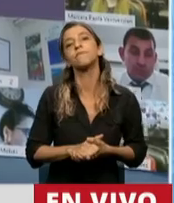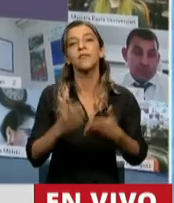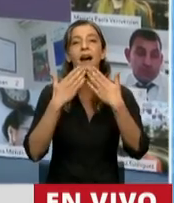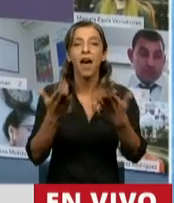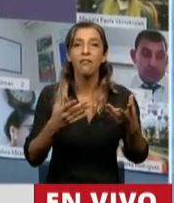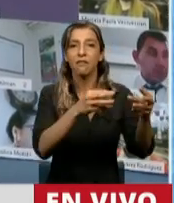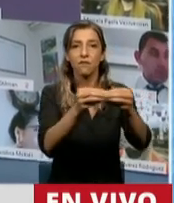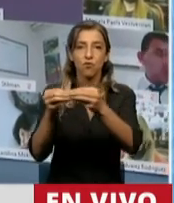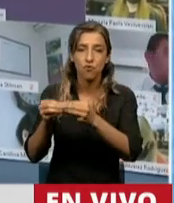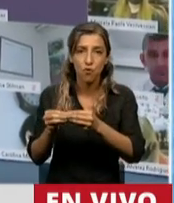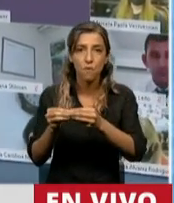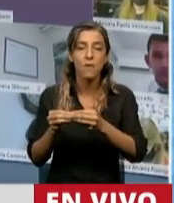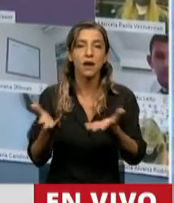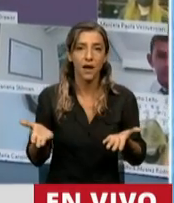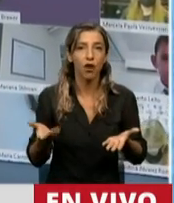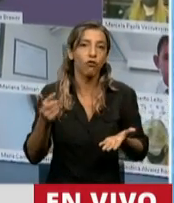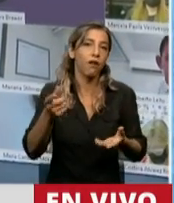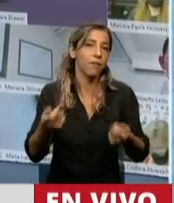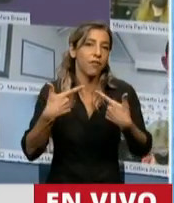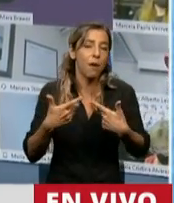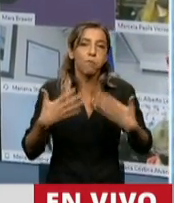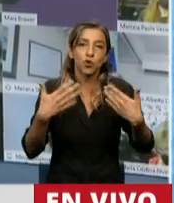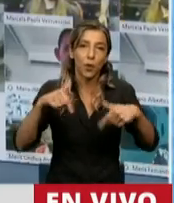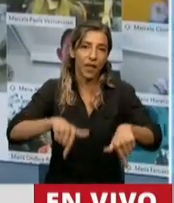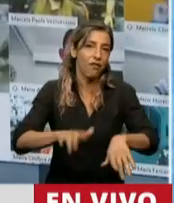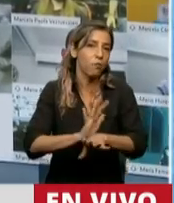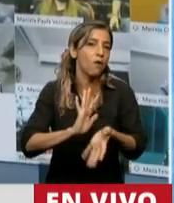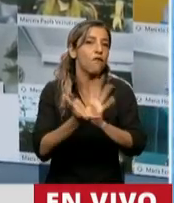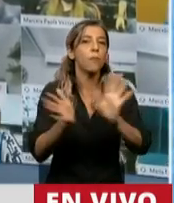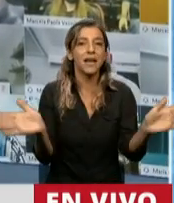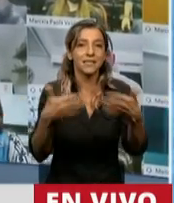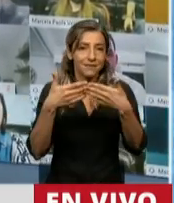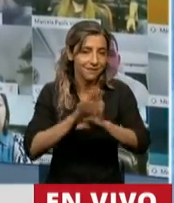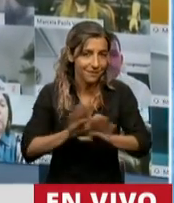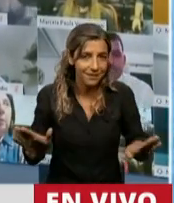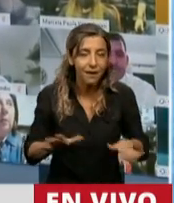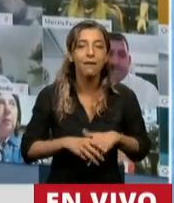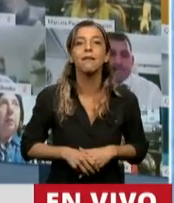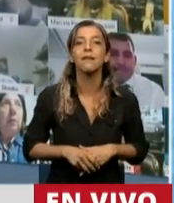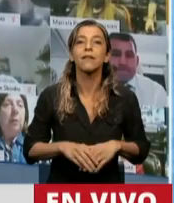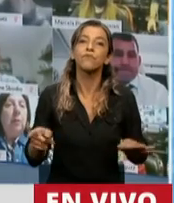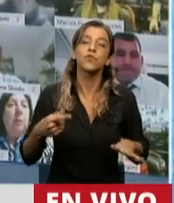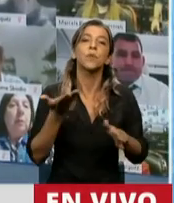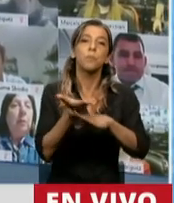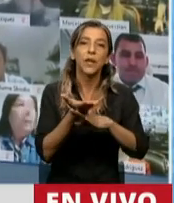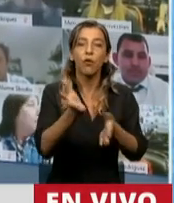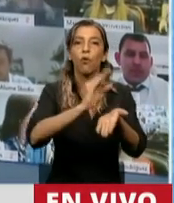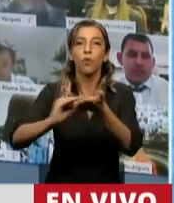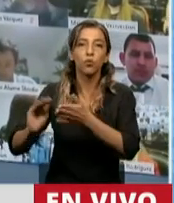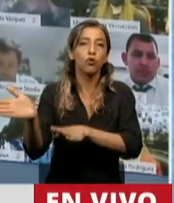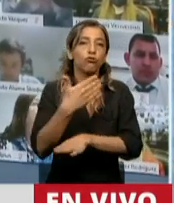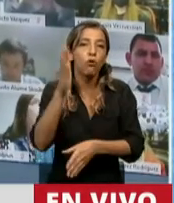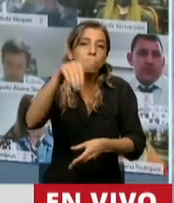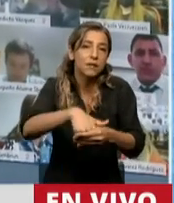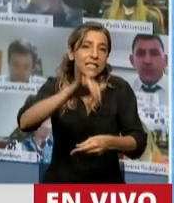agradezco a mis compañeros que me dieron la posibilidad de hacer el cierre y les pido a todos los colegas diputados que acompañen este